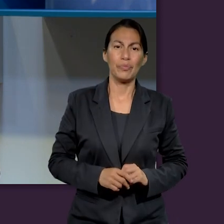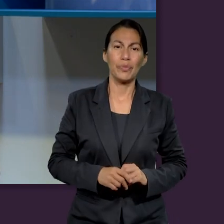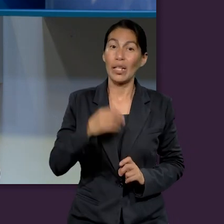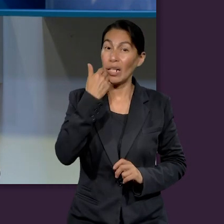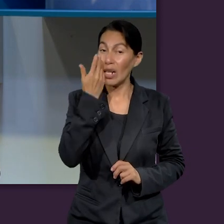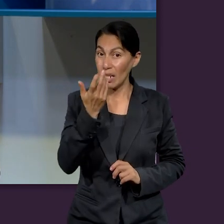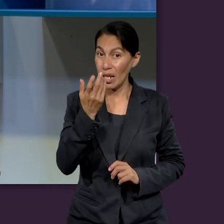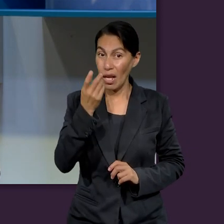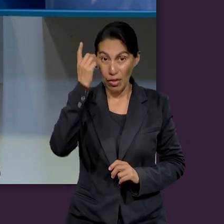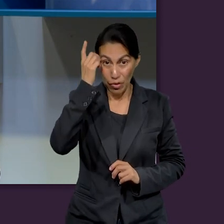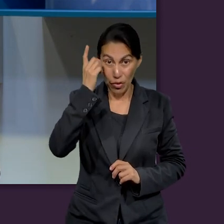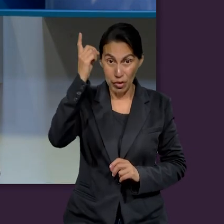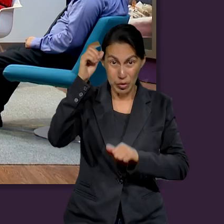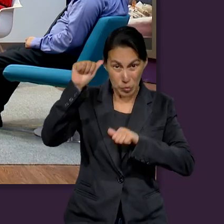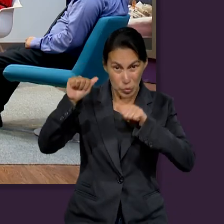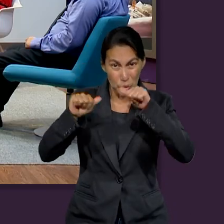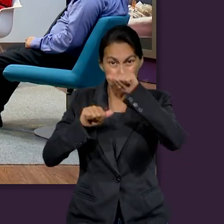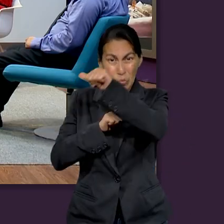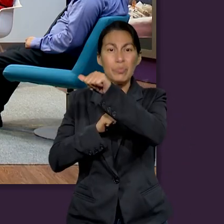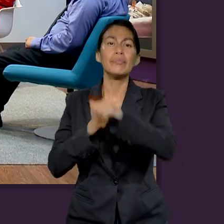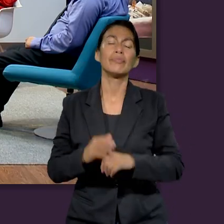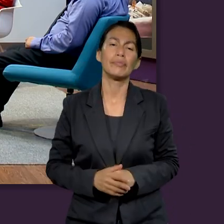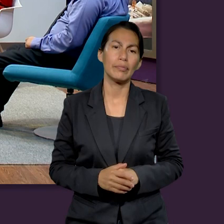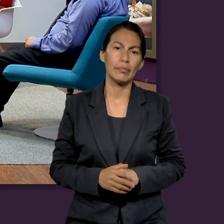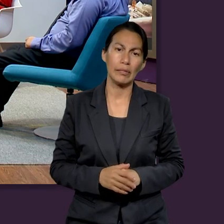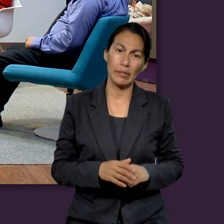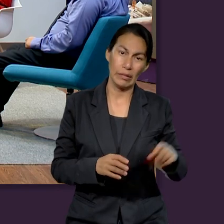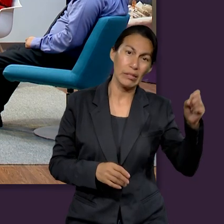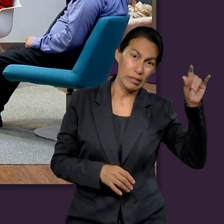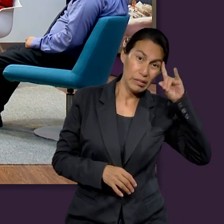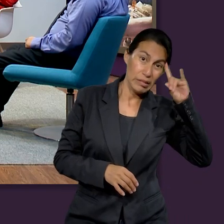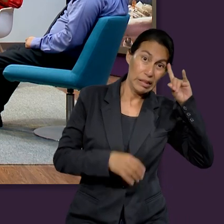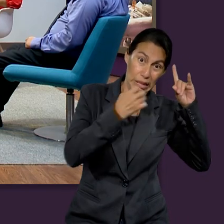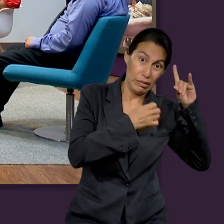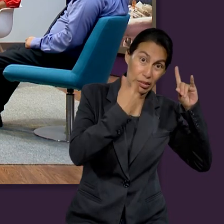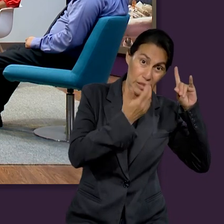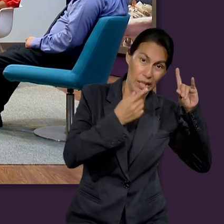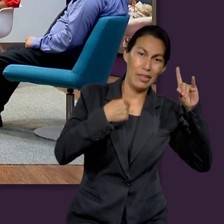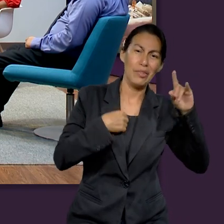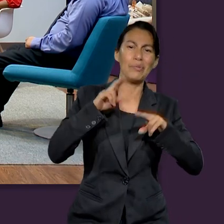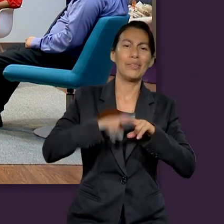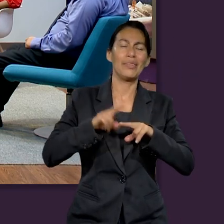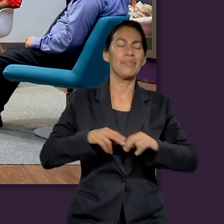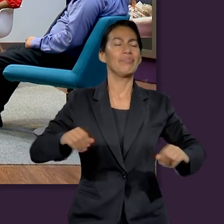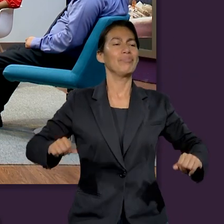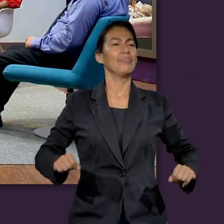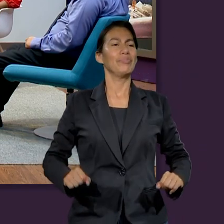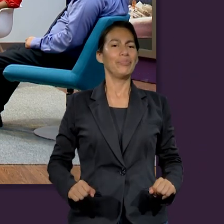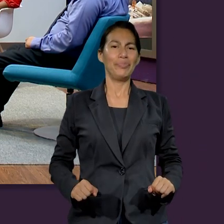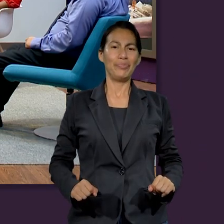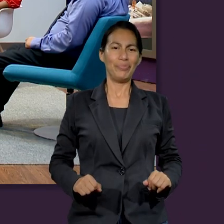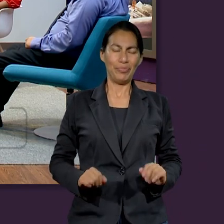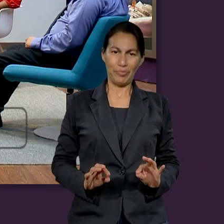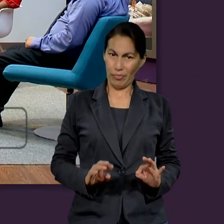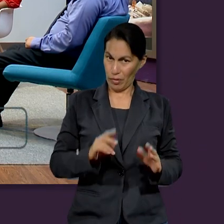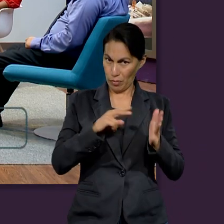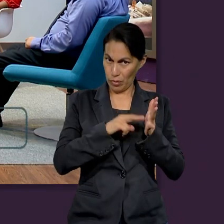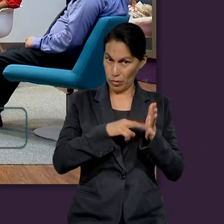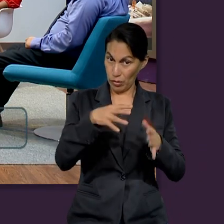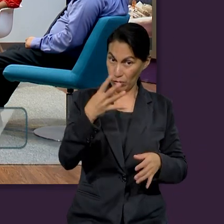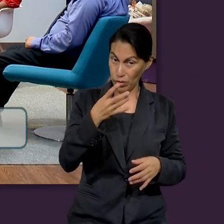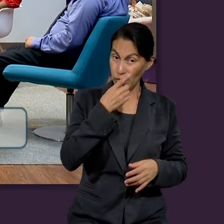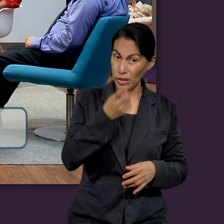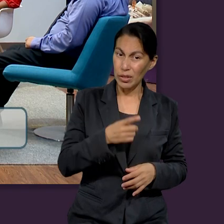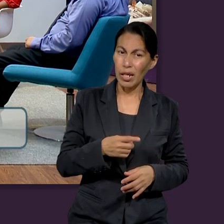Había codiciado el trono de quién? El trono de Dios, y en el monte del testimonio me sentaré a los lados del norte.